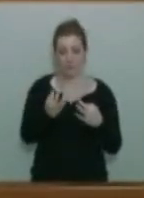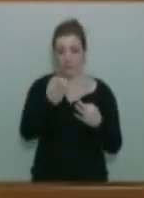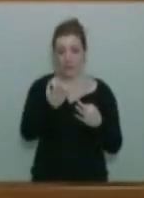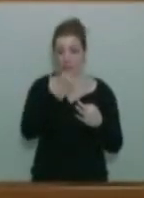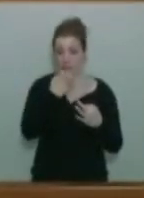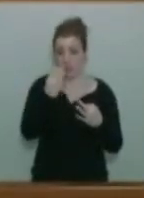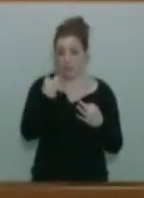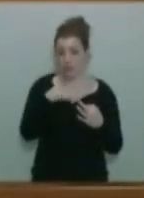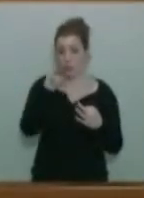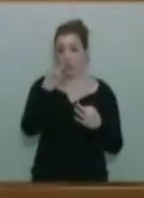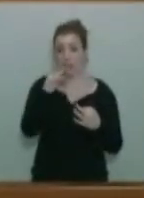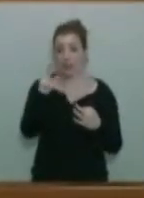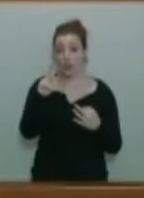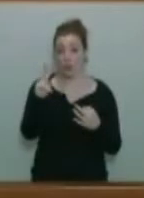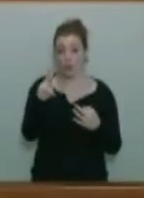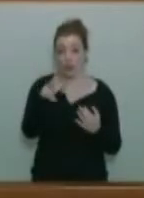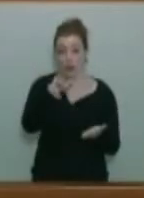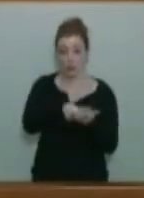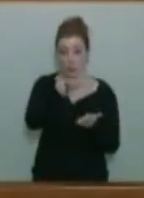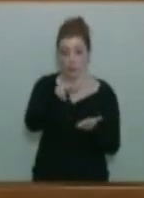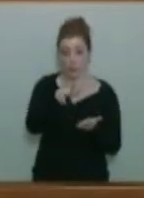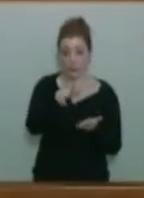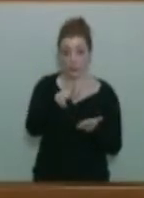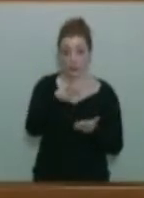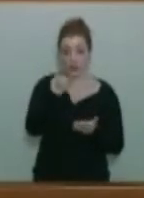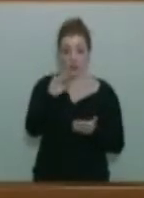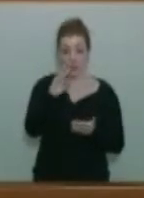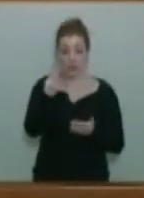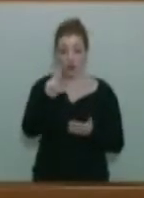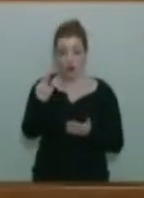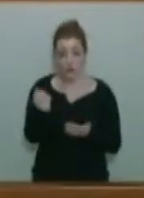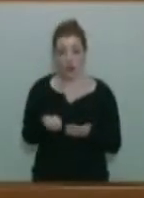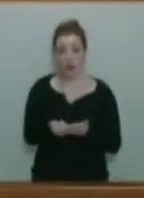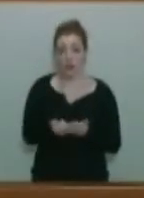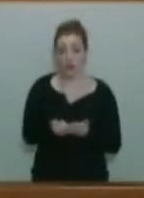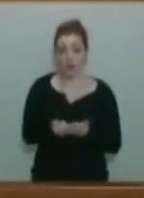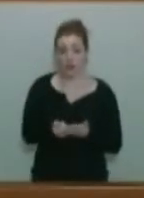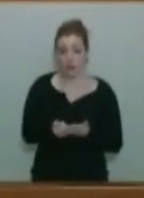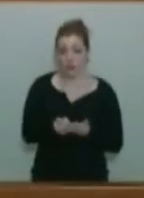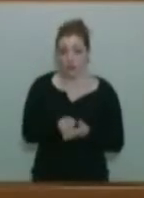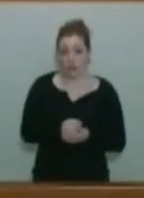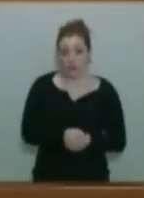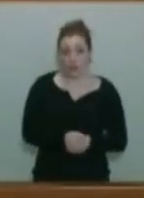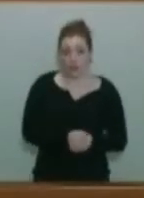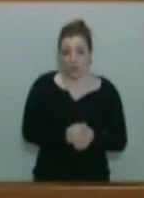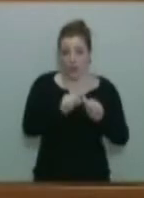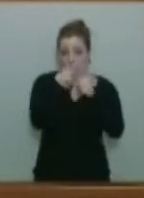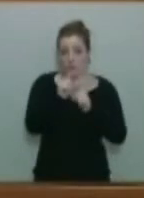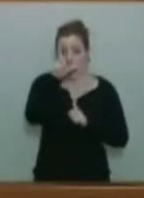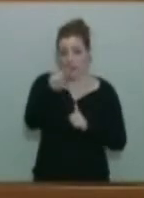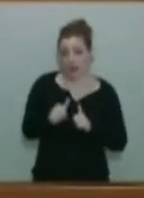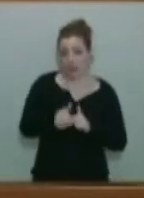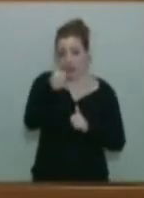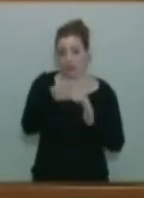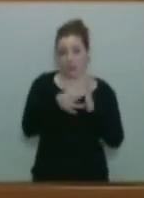de vehículos se presta en mejores condiciones al ciudadano, que es el perceptor de ese servicio, de forma más barata y en mejores